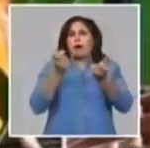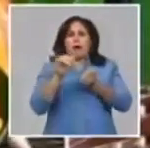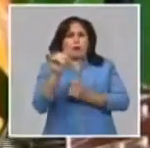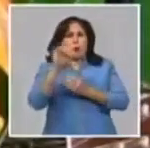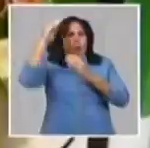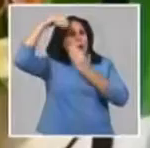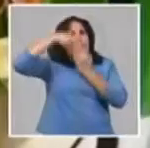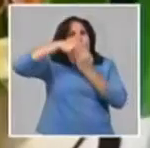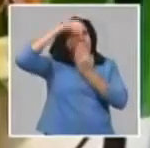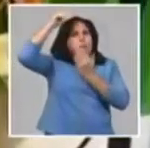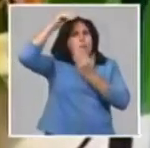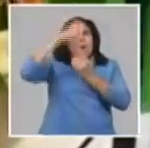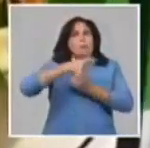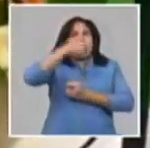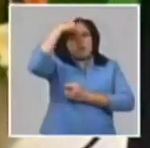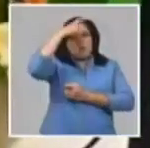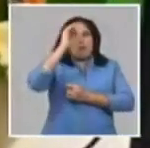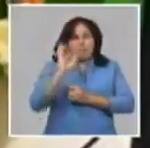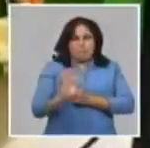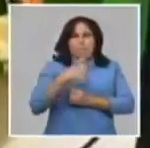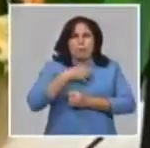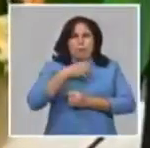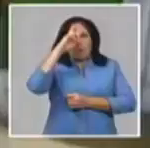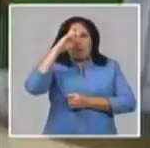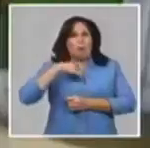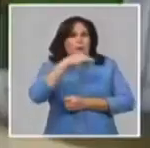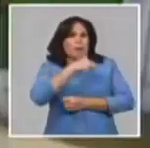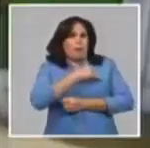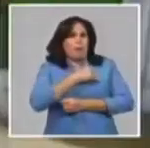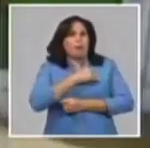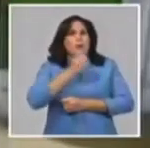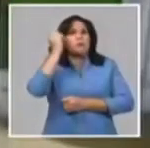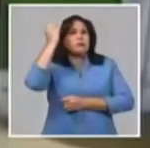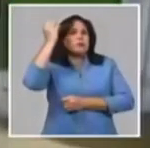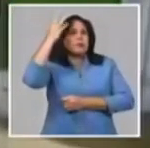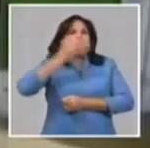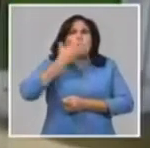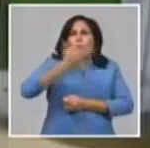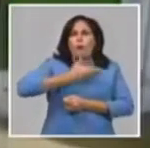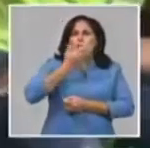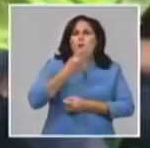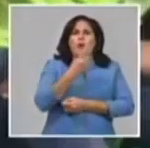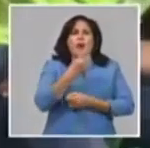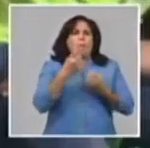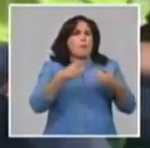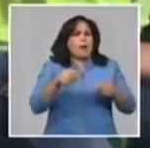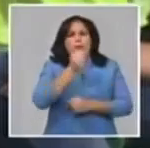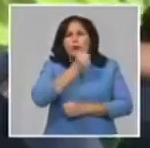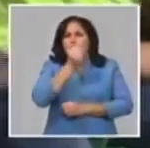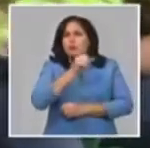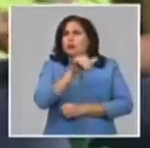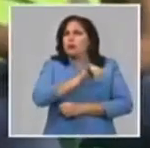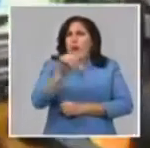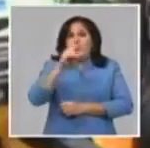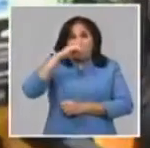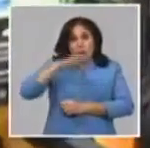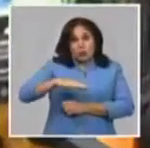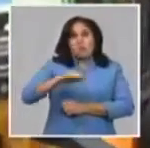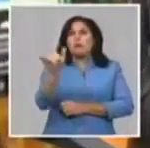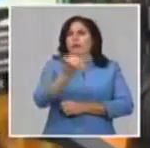médicos y decenas de composiciones, de canciones, de poemas, del trabajo también de nuestros